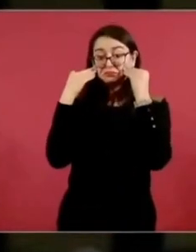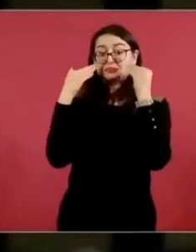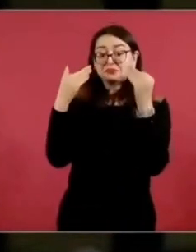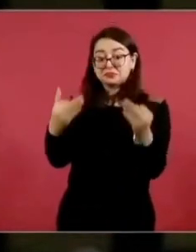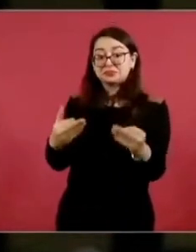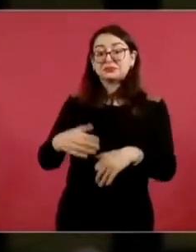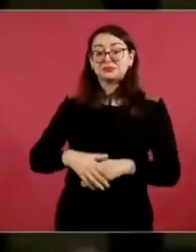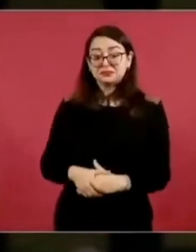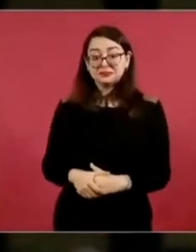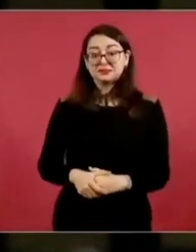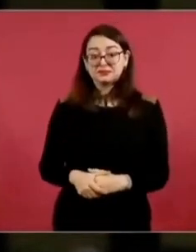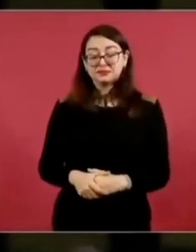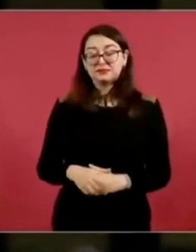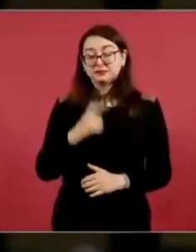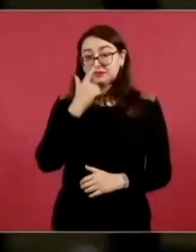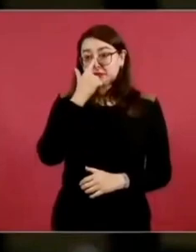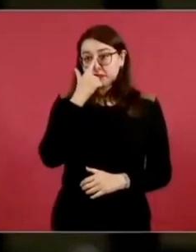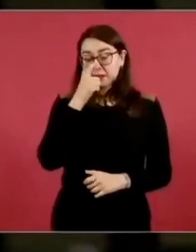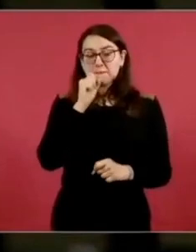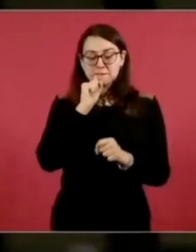junto con Martínez de la Vega.